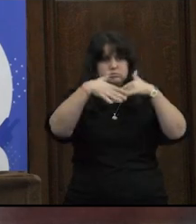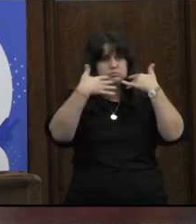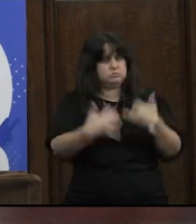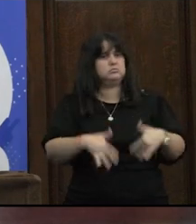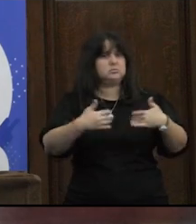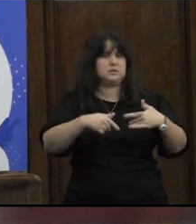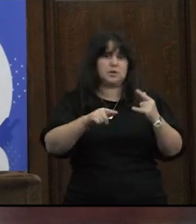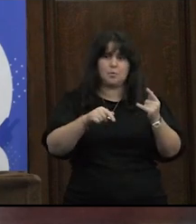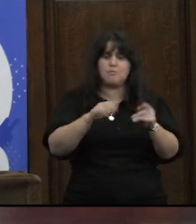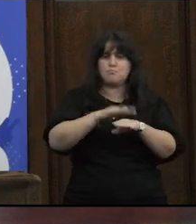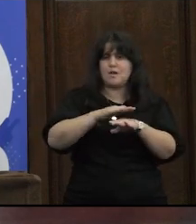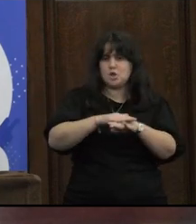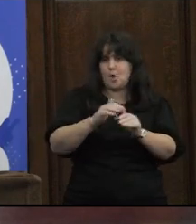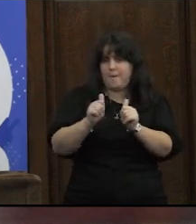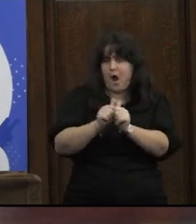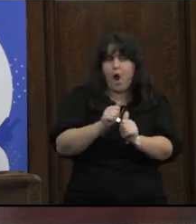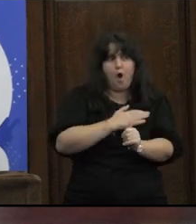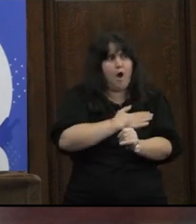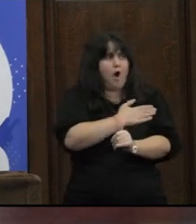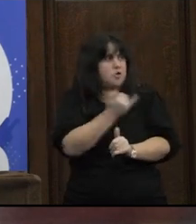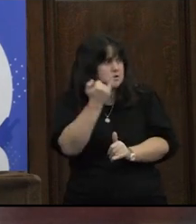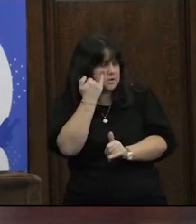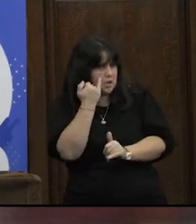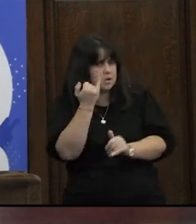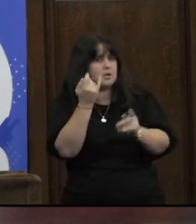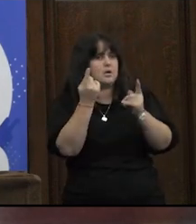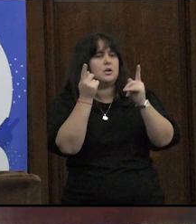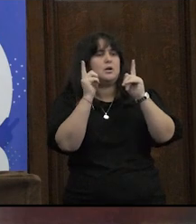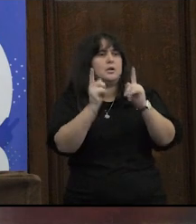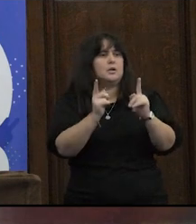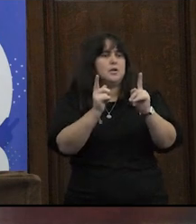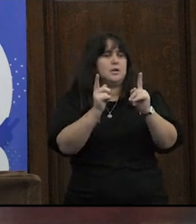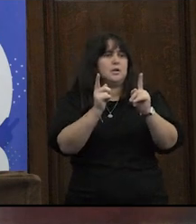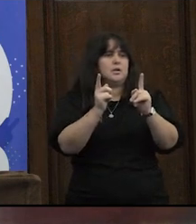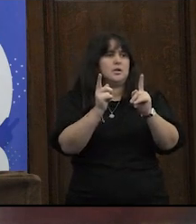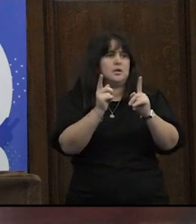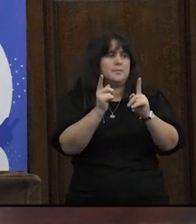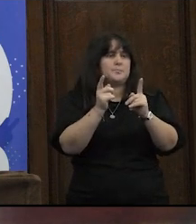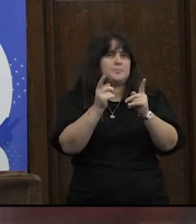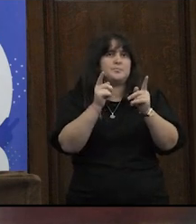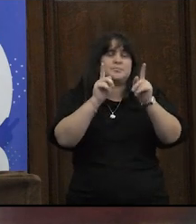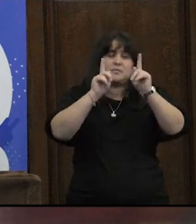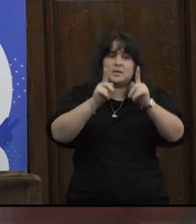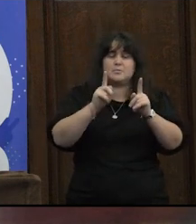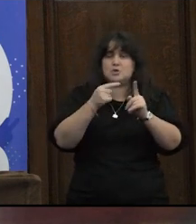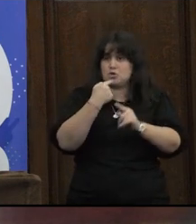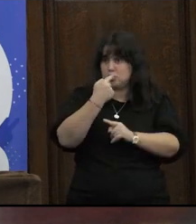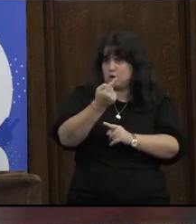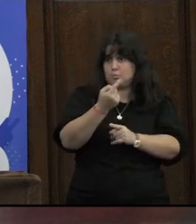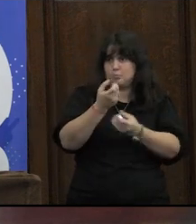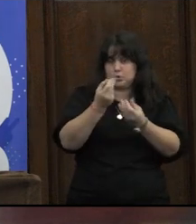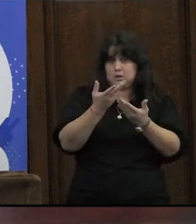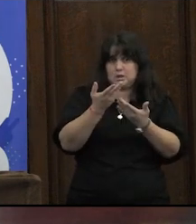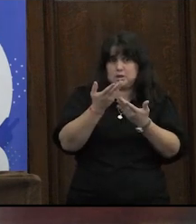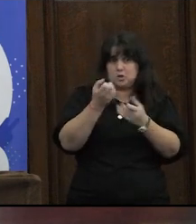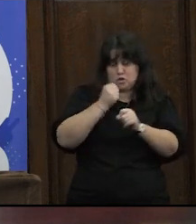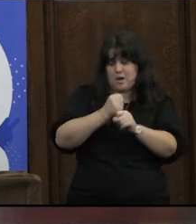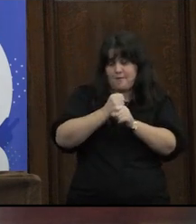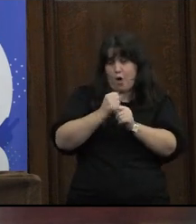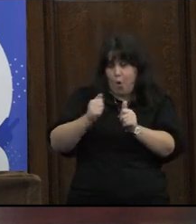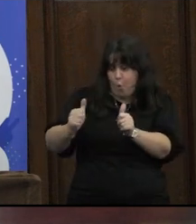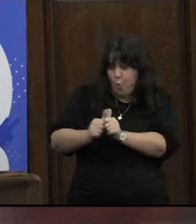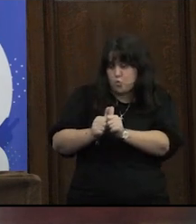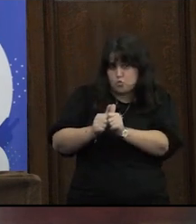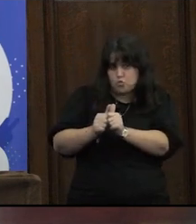eso que sucede en los encuentros y a veces como este esto también lo digo trabajando con